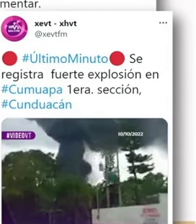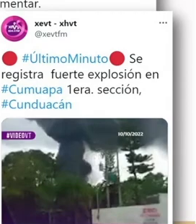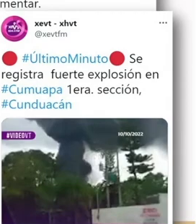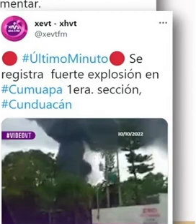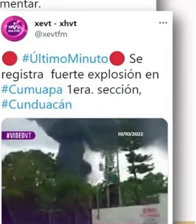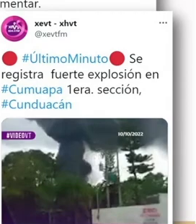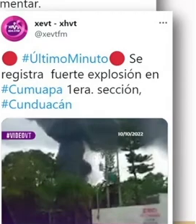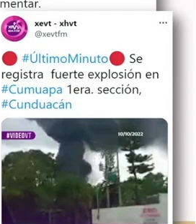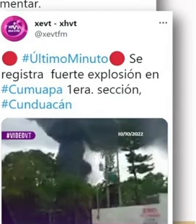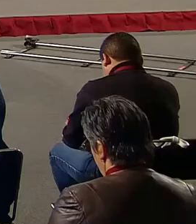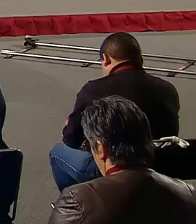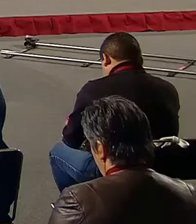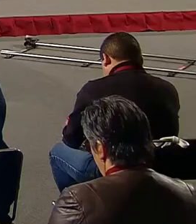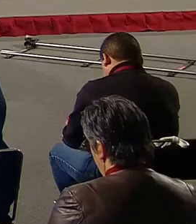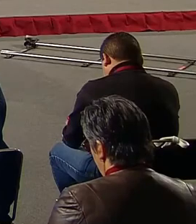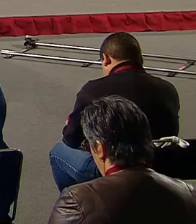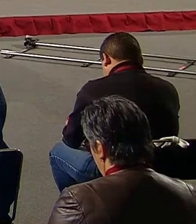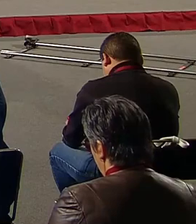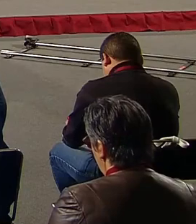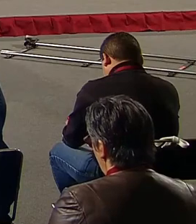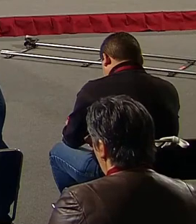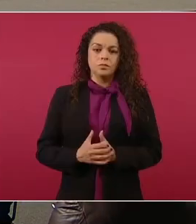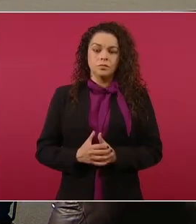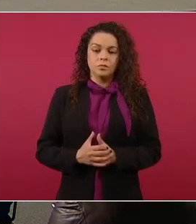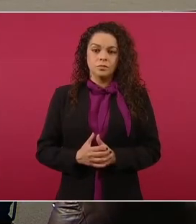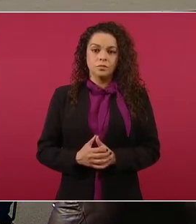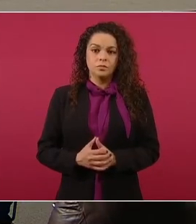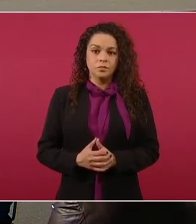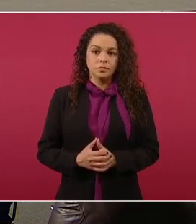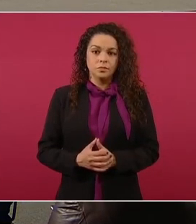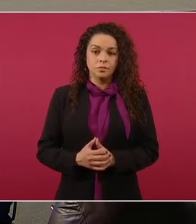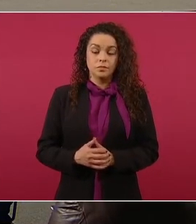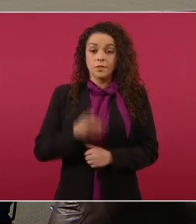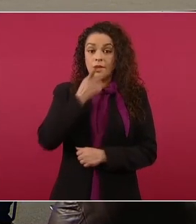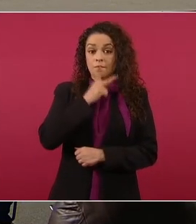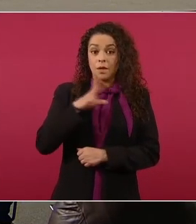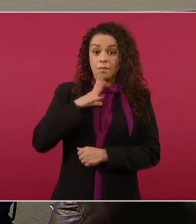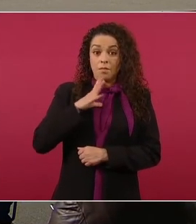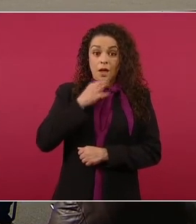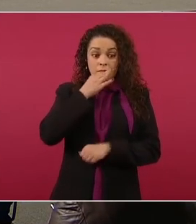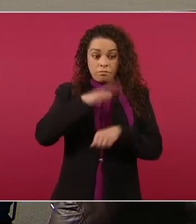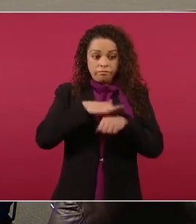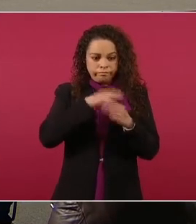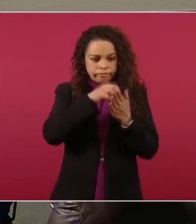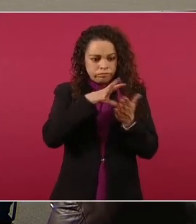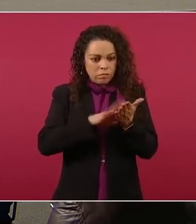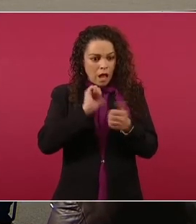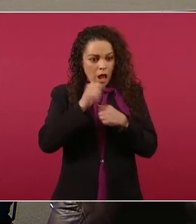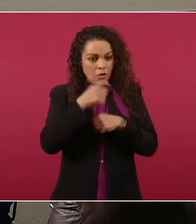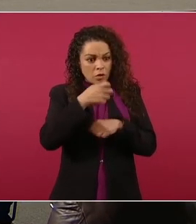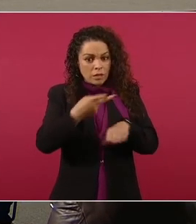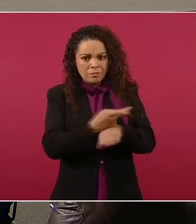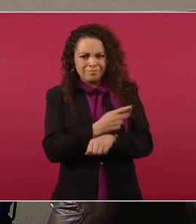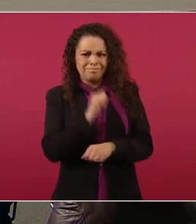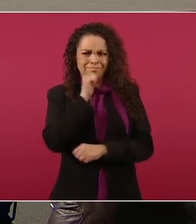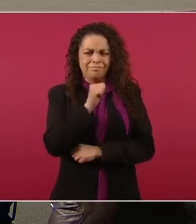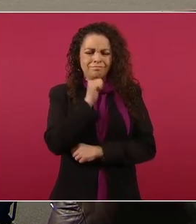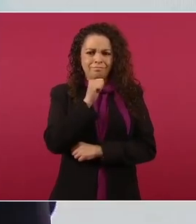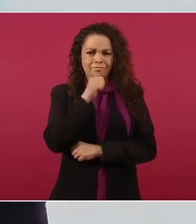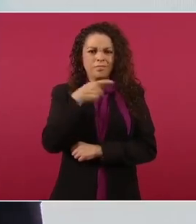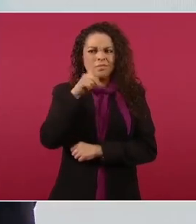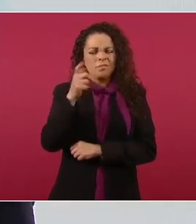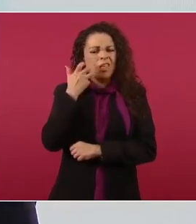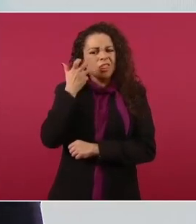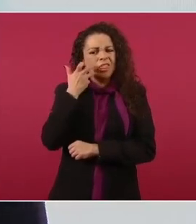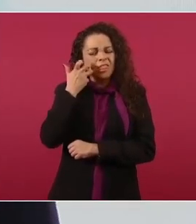Pemex no tiene ningún reporte de algún evento de este tipo, pero de manera malintencionada medios y redes difundieron esta